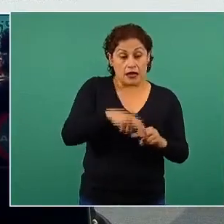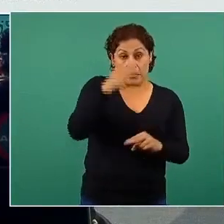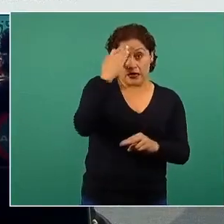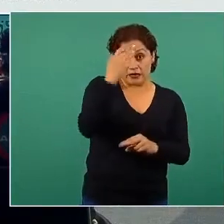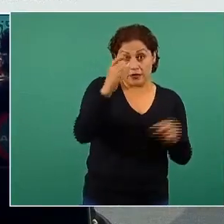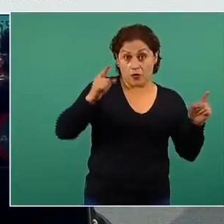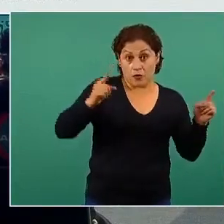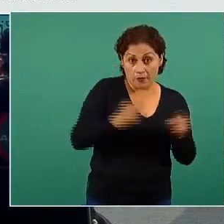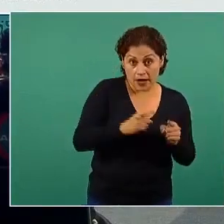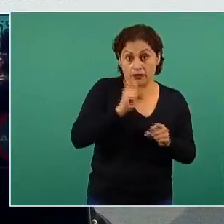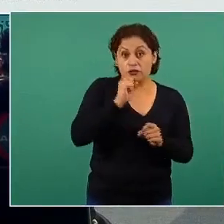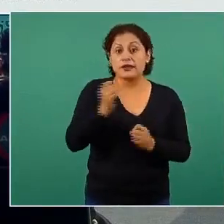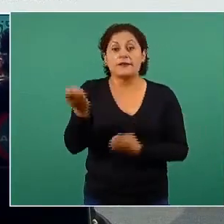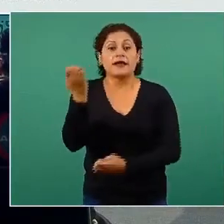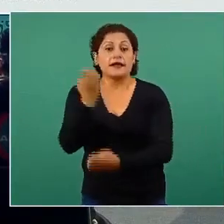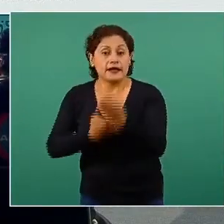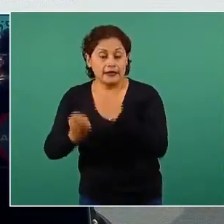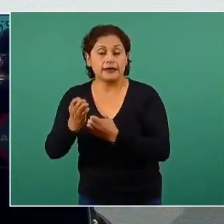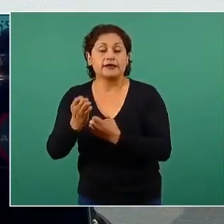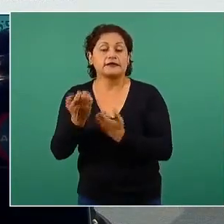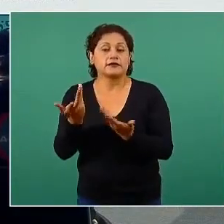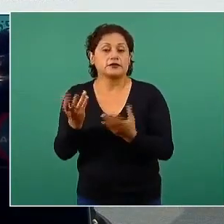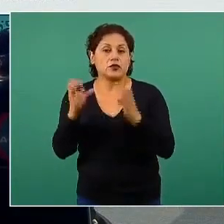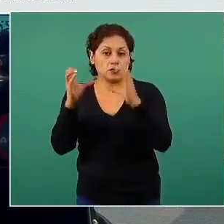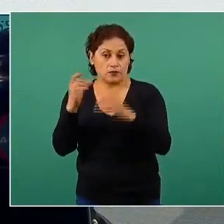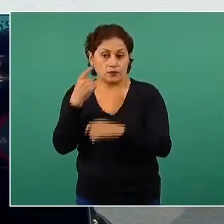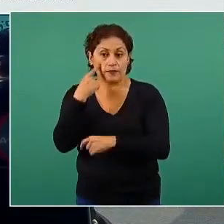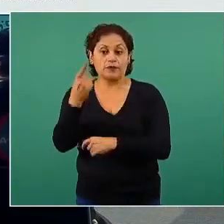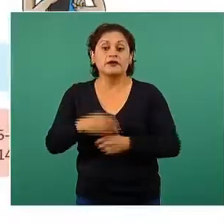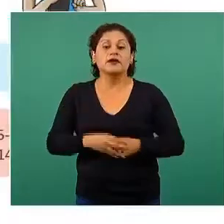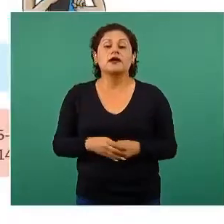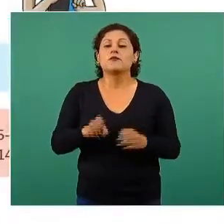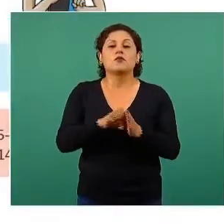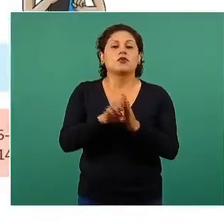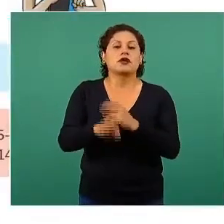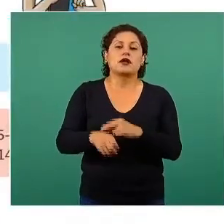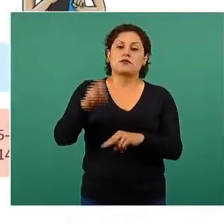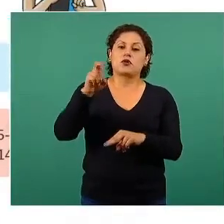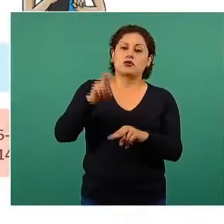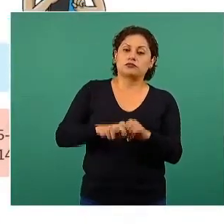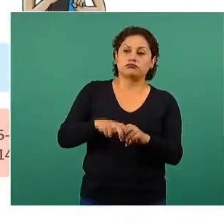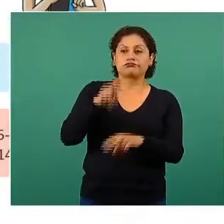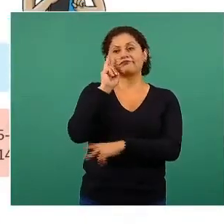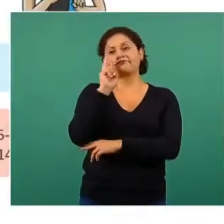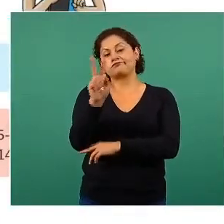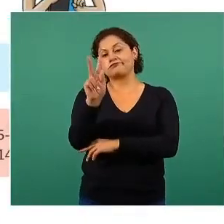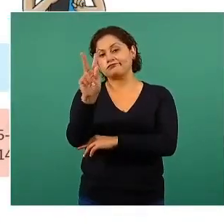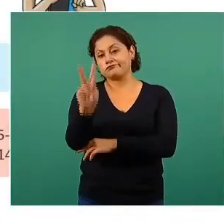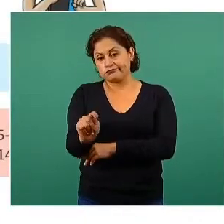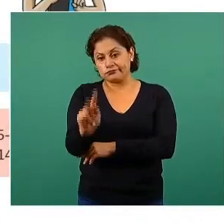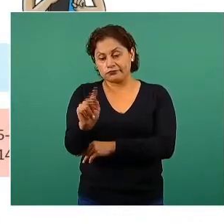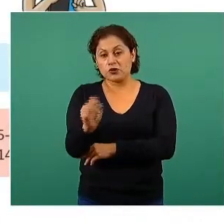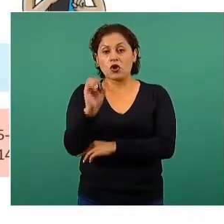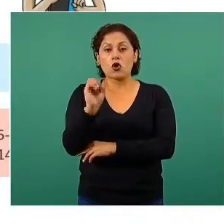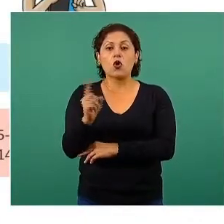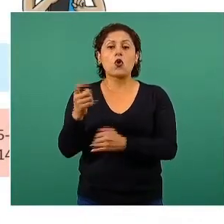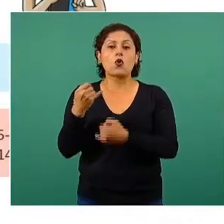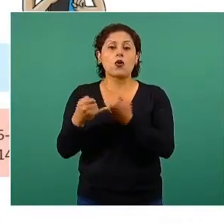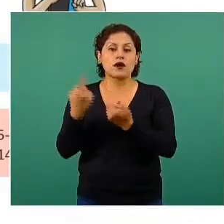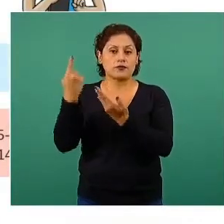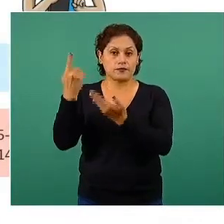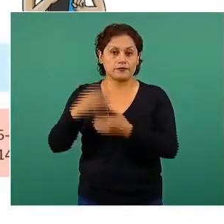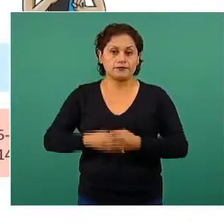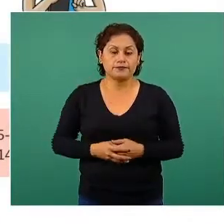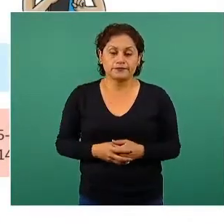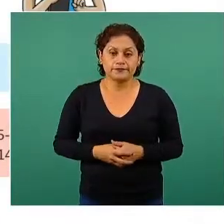Ahora, ¿cuáles son las recomendaciones de tiempo sentado o tiempo frente a pantalla y sueño en niños? Bueno,